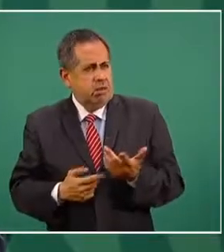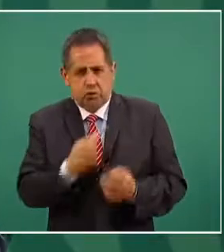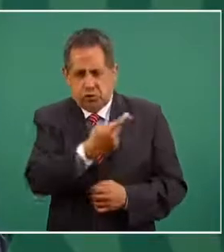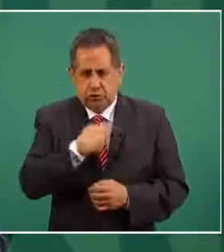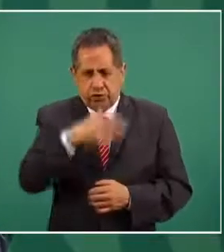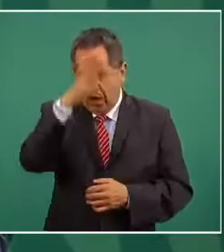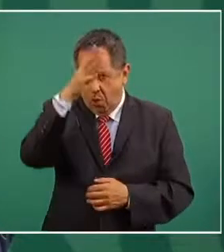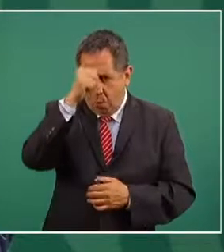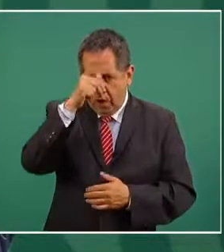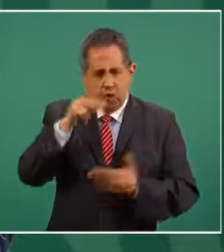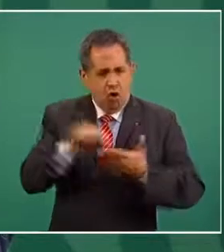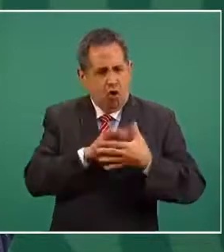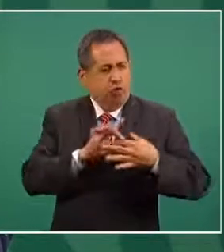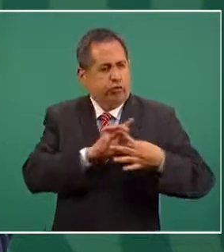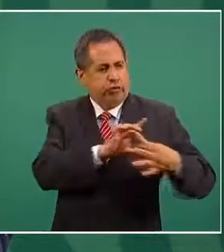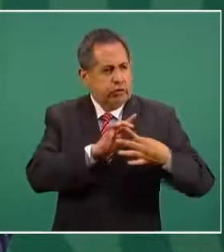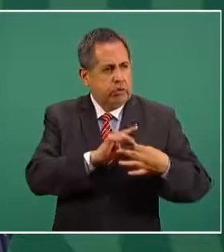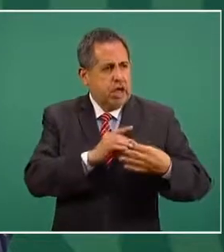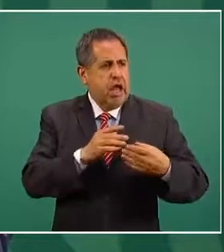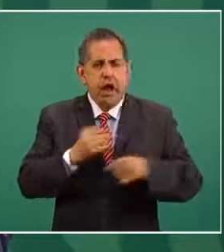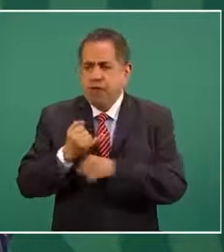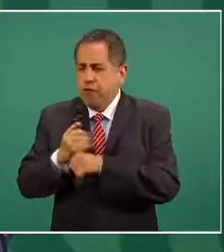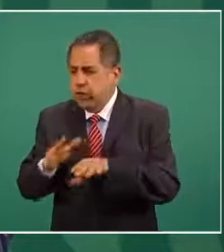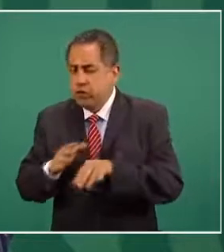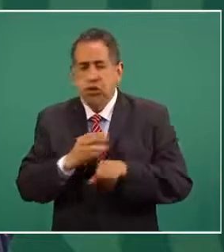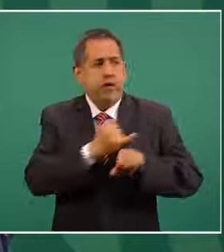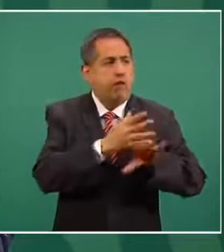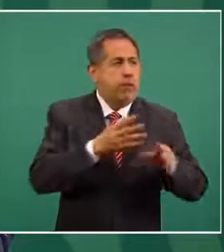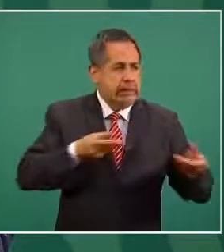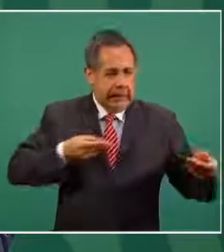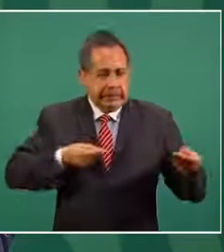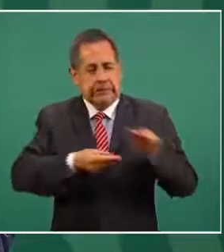de compartir información,